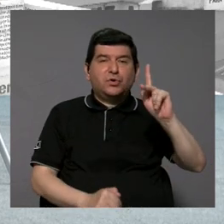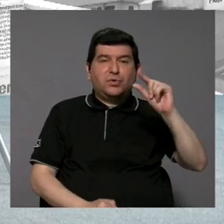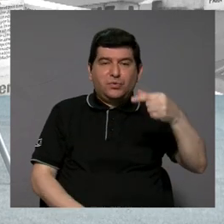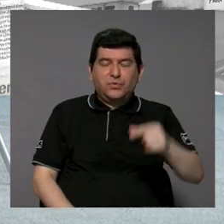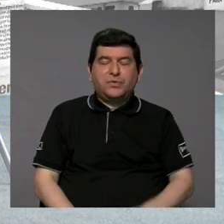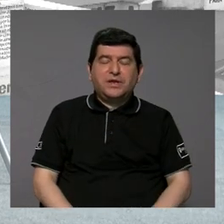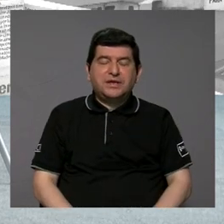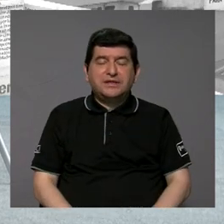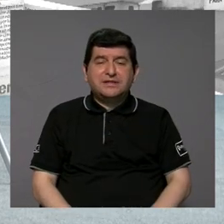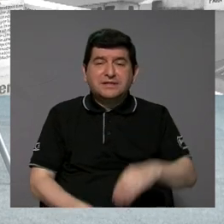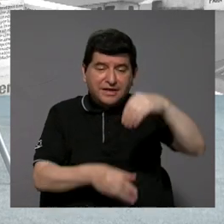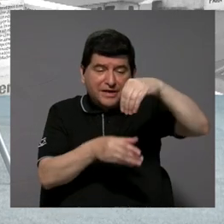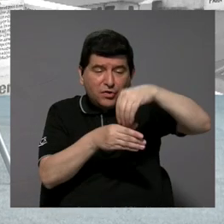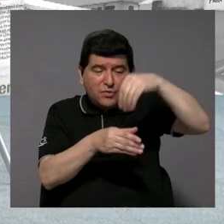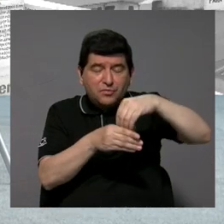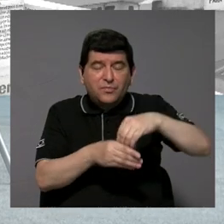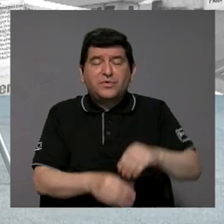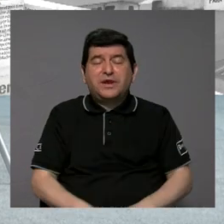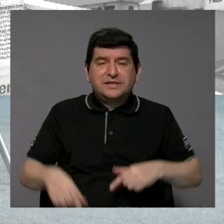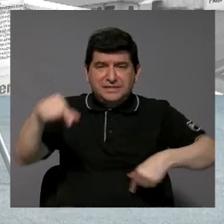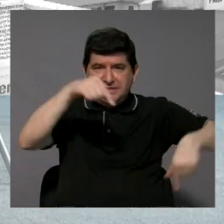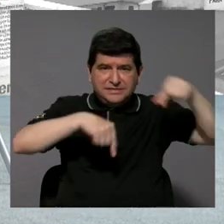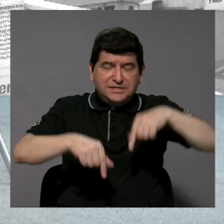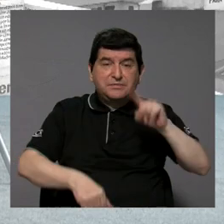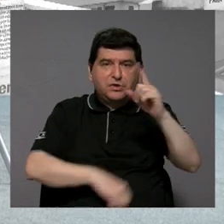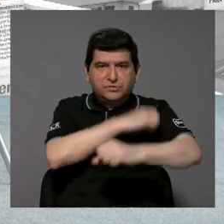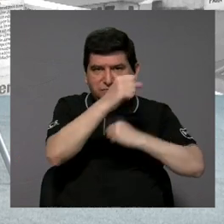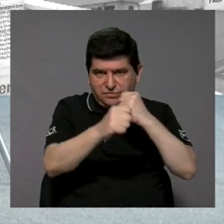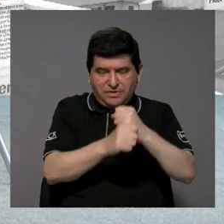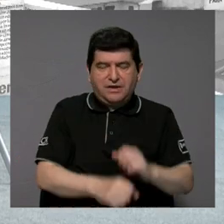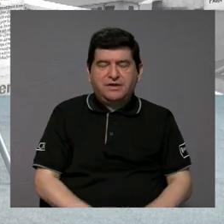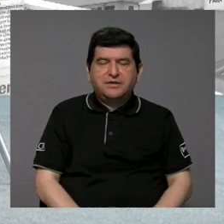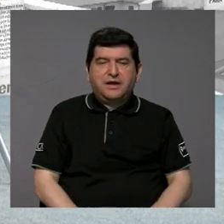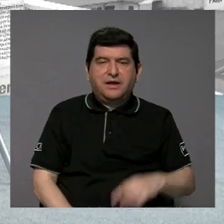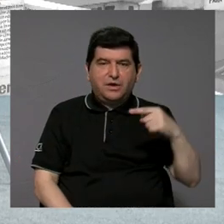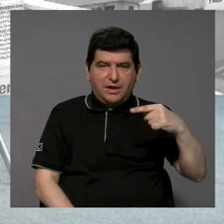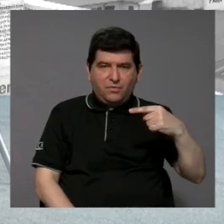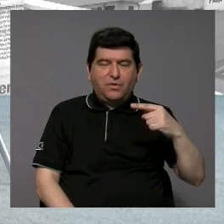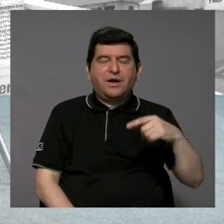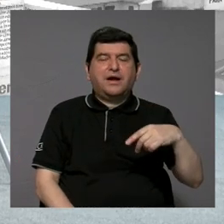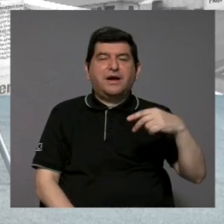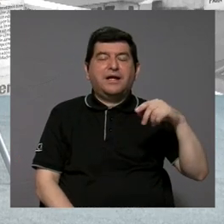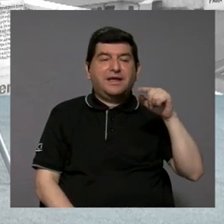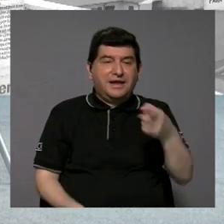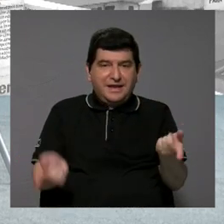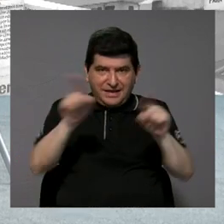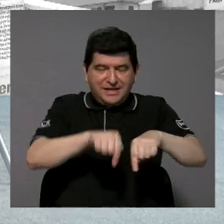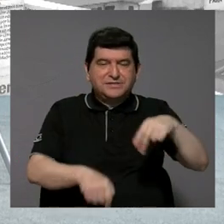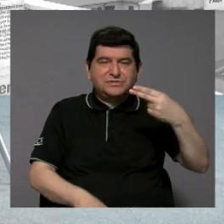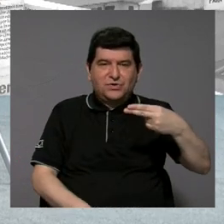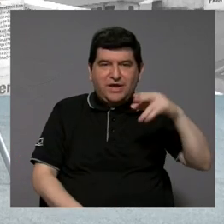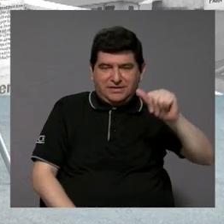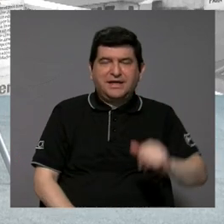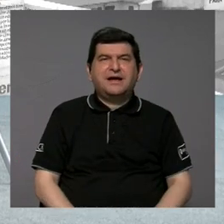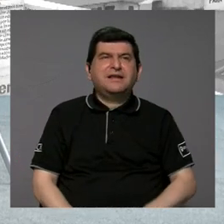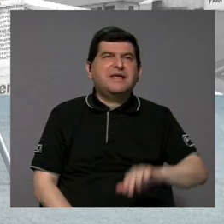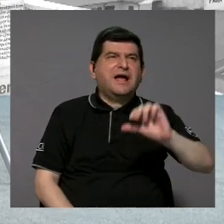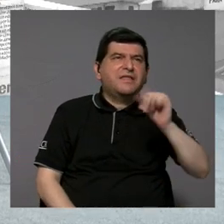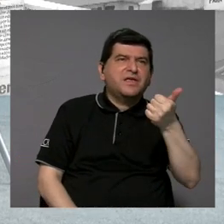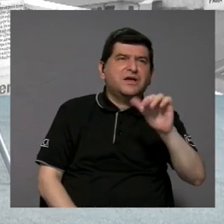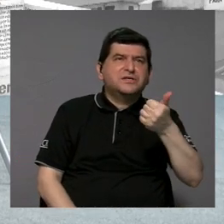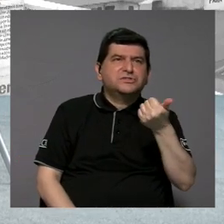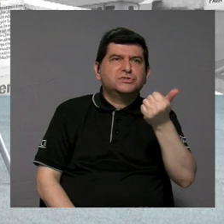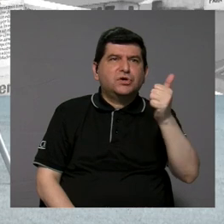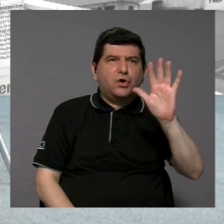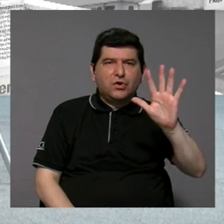de ingrediente activo por hectárea por año. Tenemos un promedio de alrededor de unos, yo calculo que entre 10 y 15 kilogramos